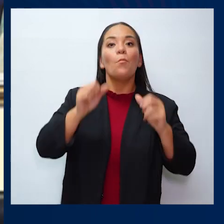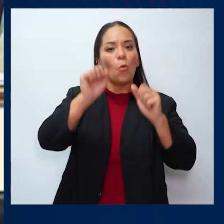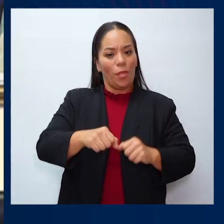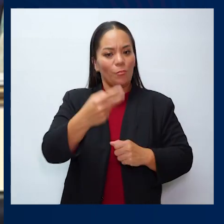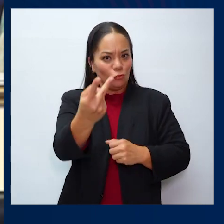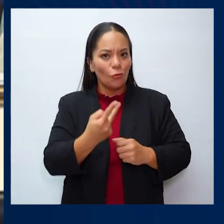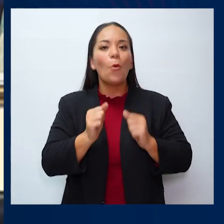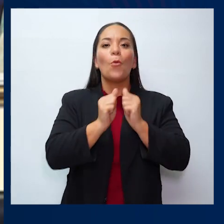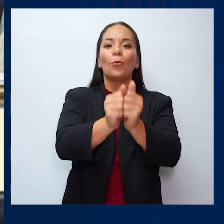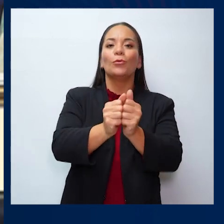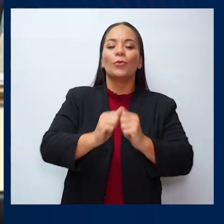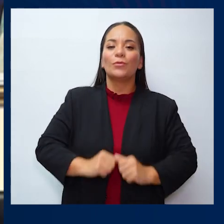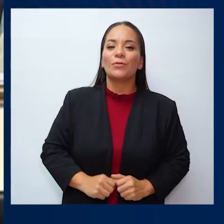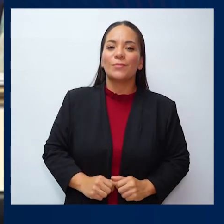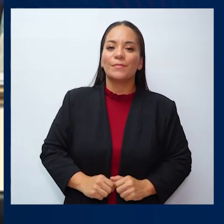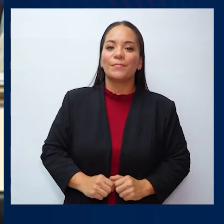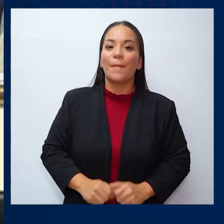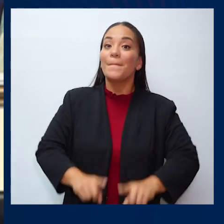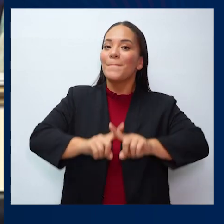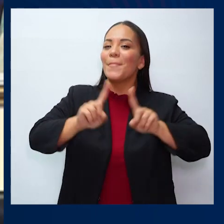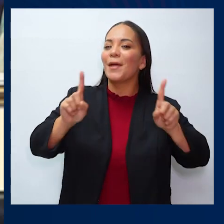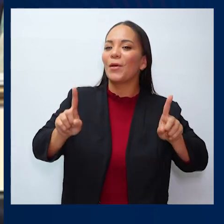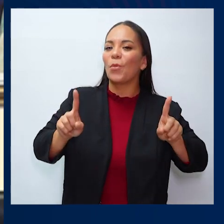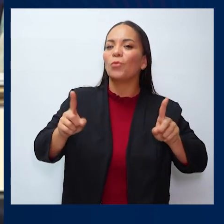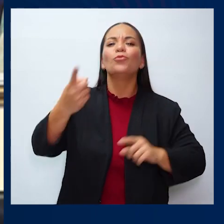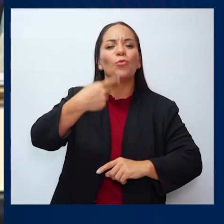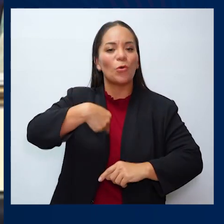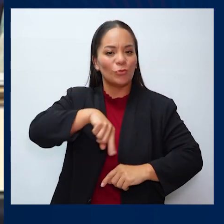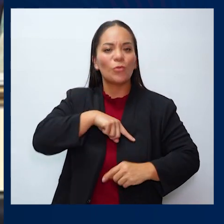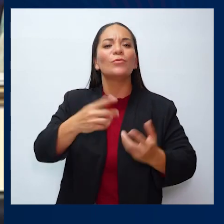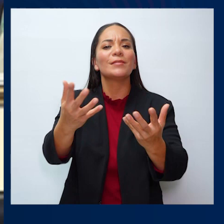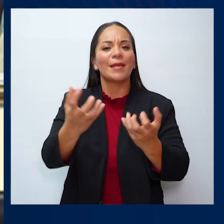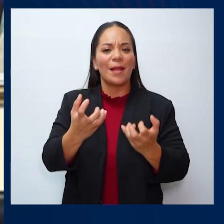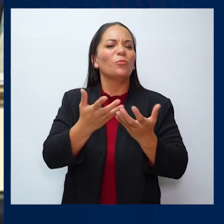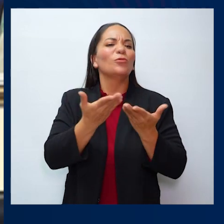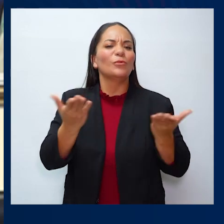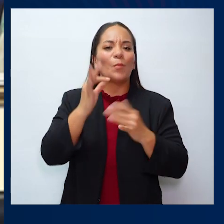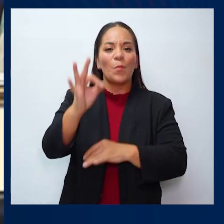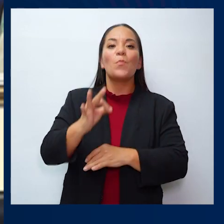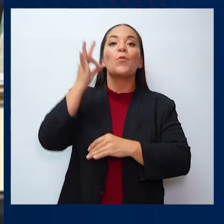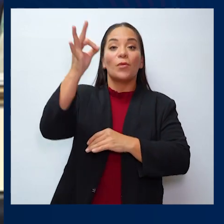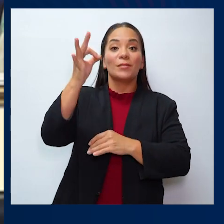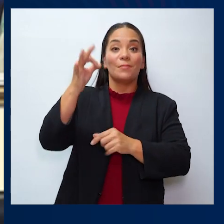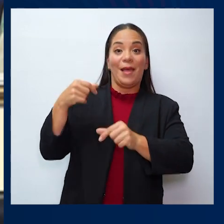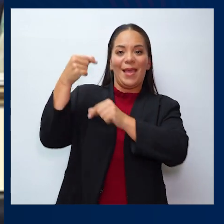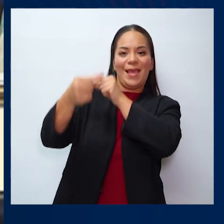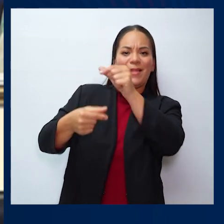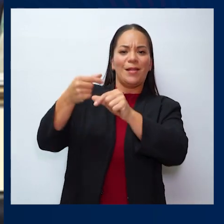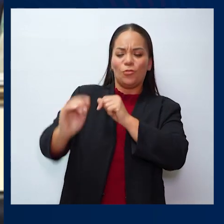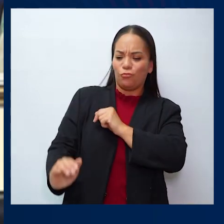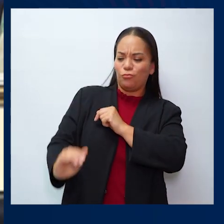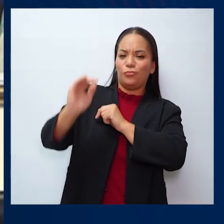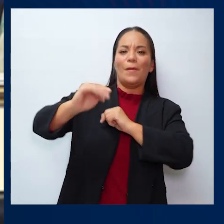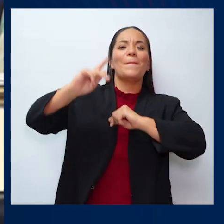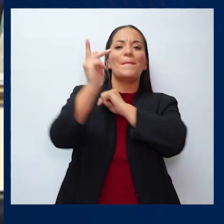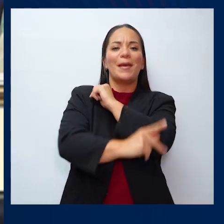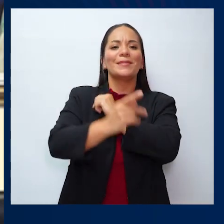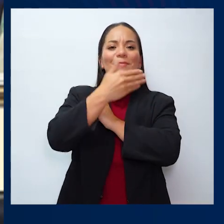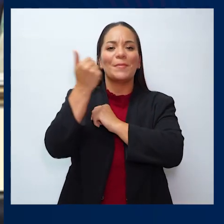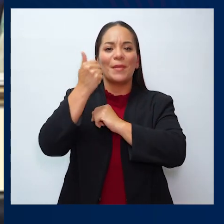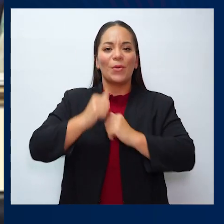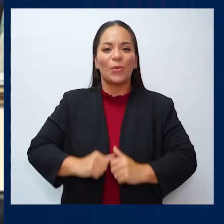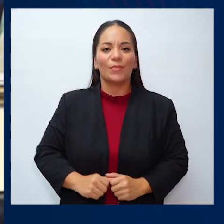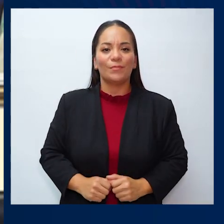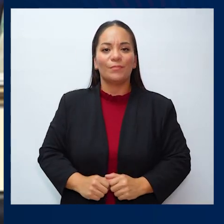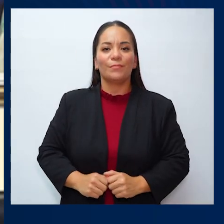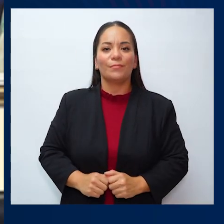que lo podemos hacer juntos, pero ante todo queremos que la próxima generación viva un país mucho